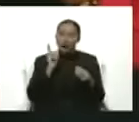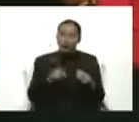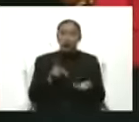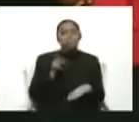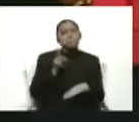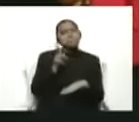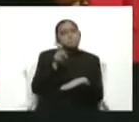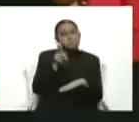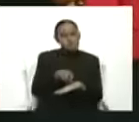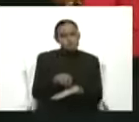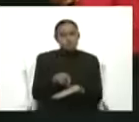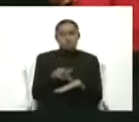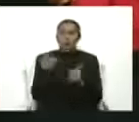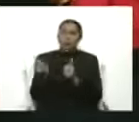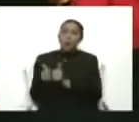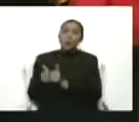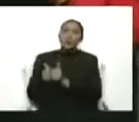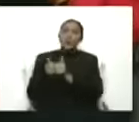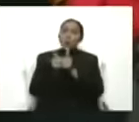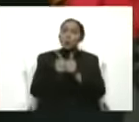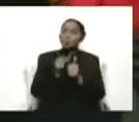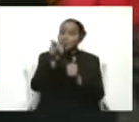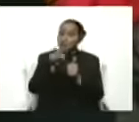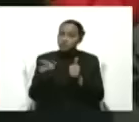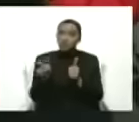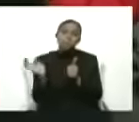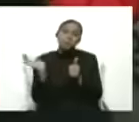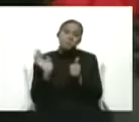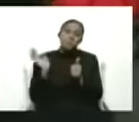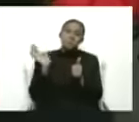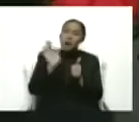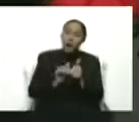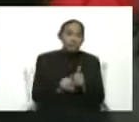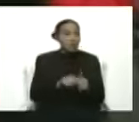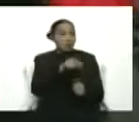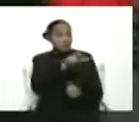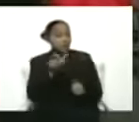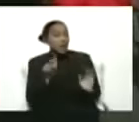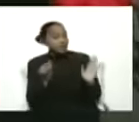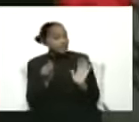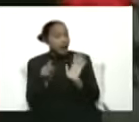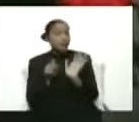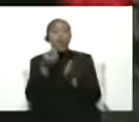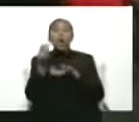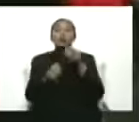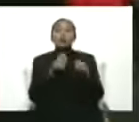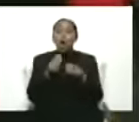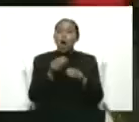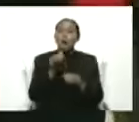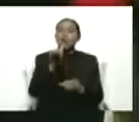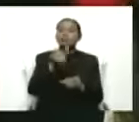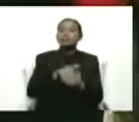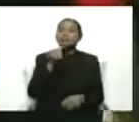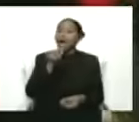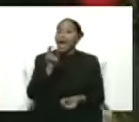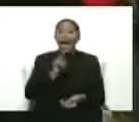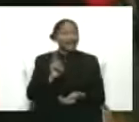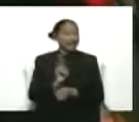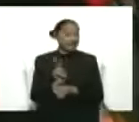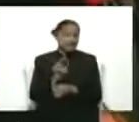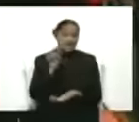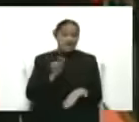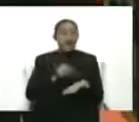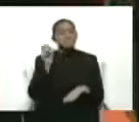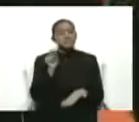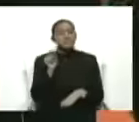lleve a su simpatizante a que se dé cuenta cómo se puede ejercer el voto. muy rápido y aparte es